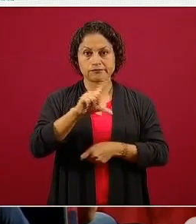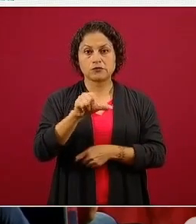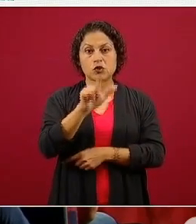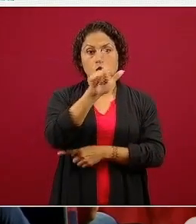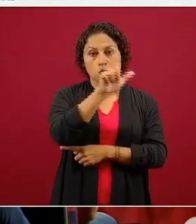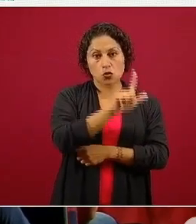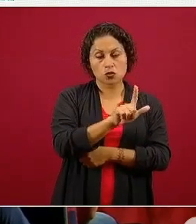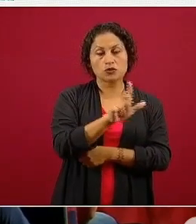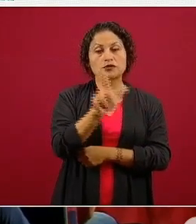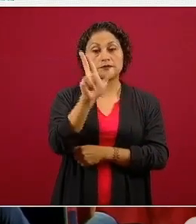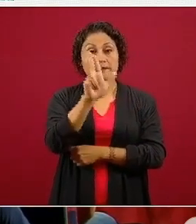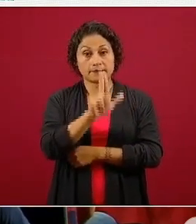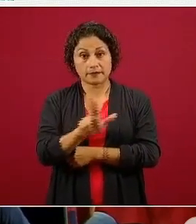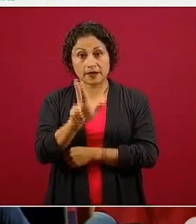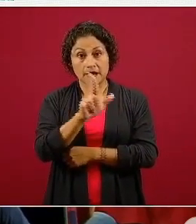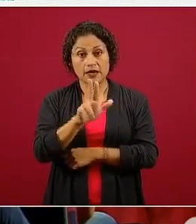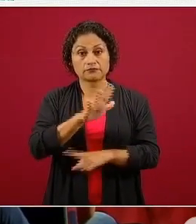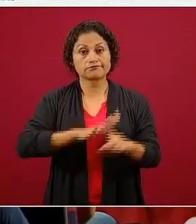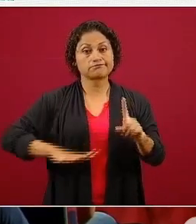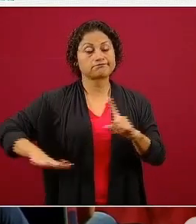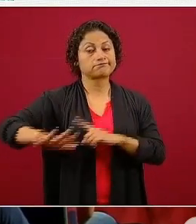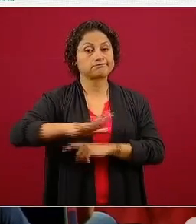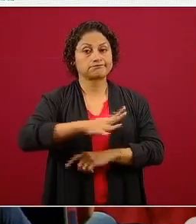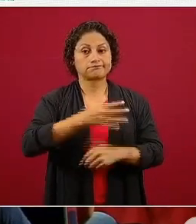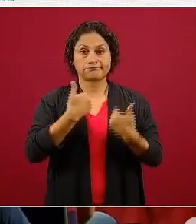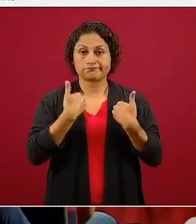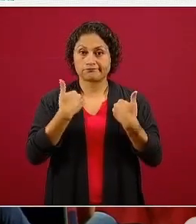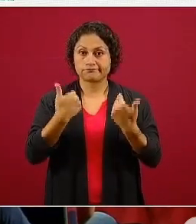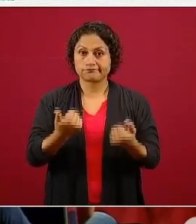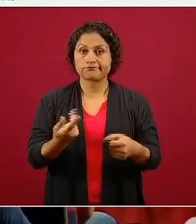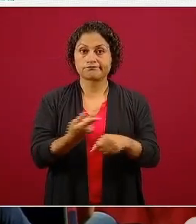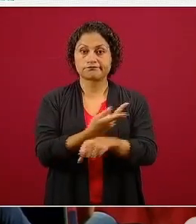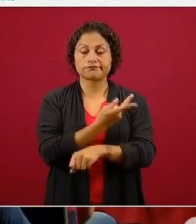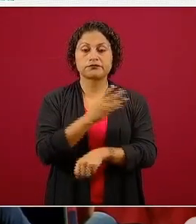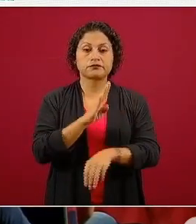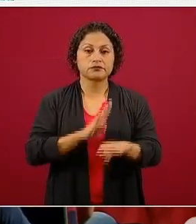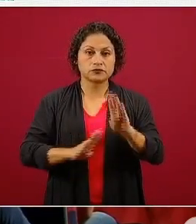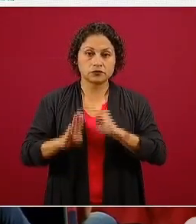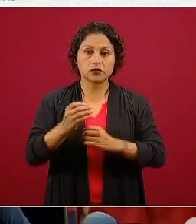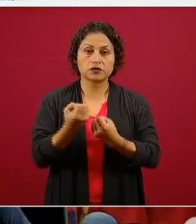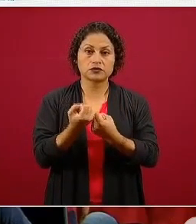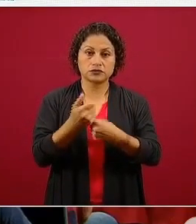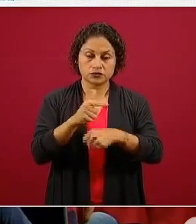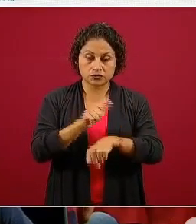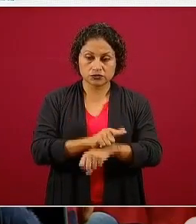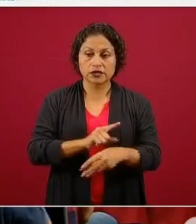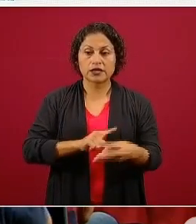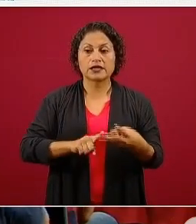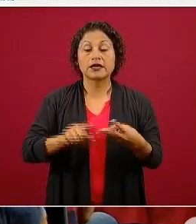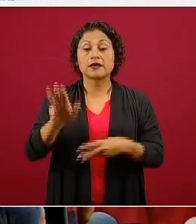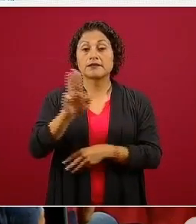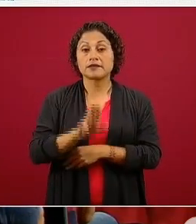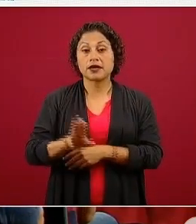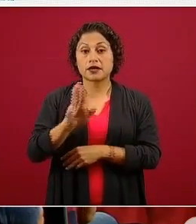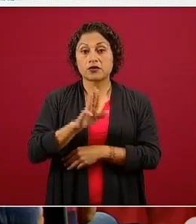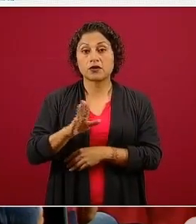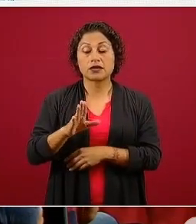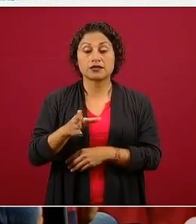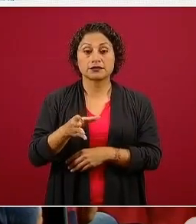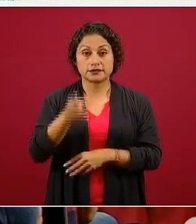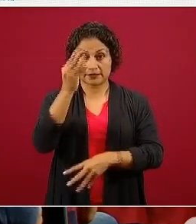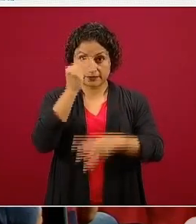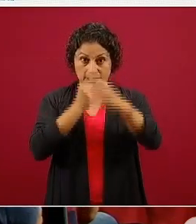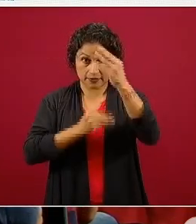exploración y comprensión del mundo natural y social, el miércoles, lenguaje y comunicación, el